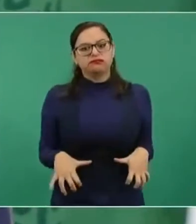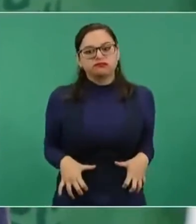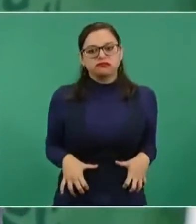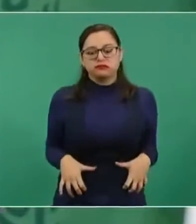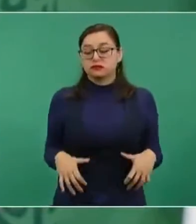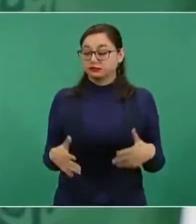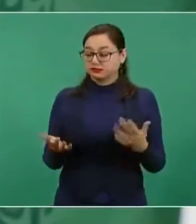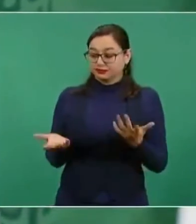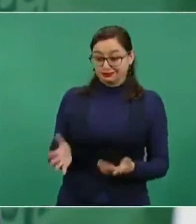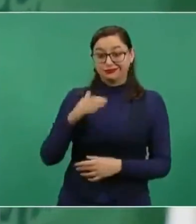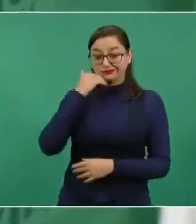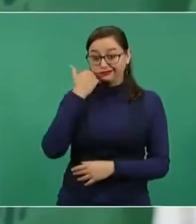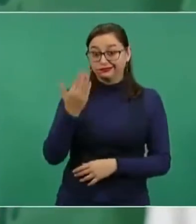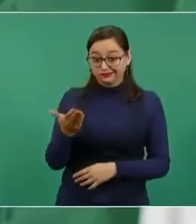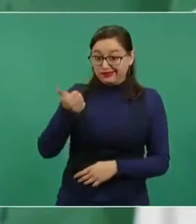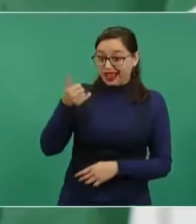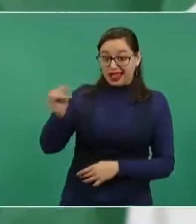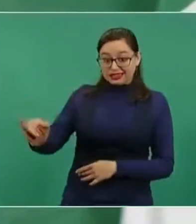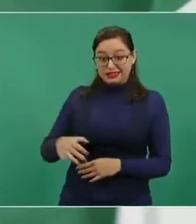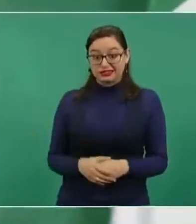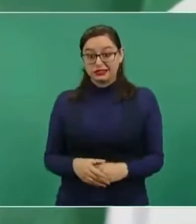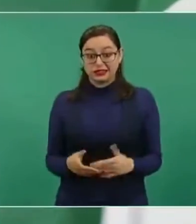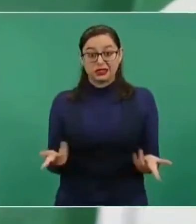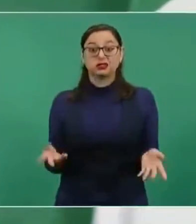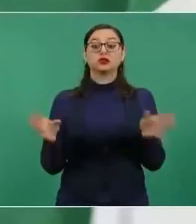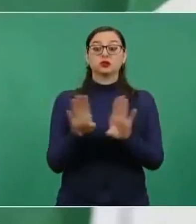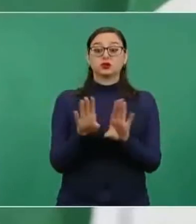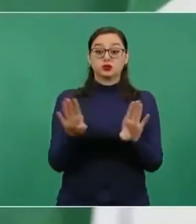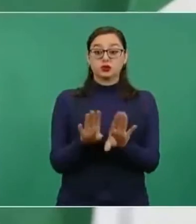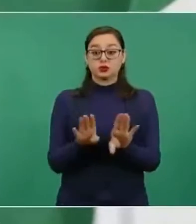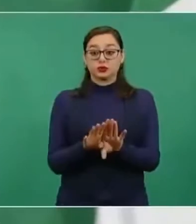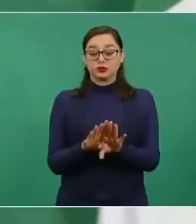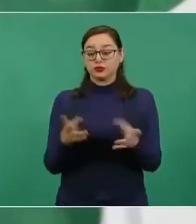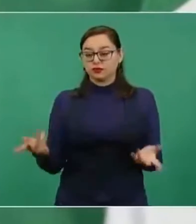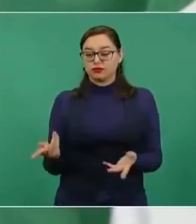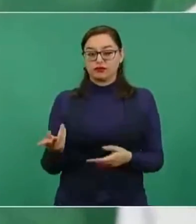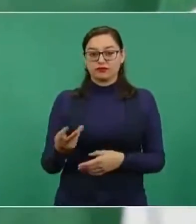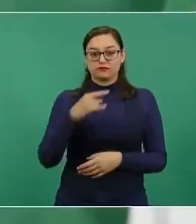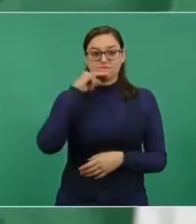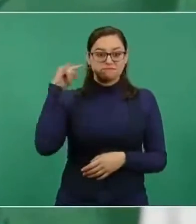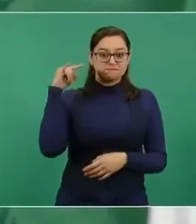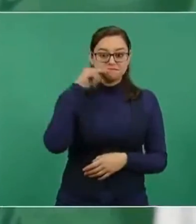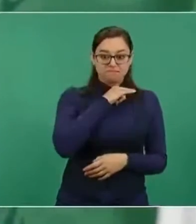Y se conjugan las dos cosas, hipocresía